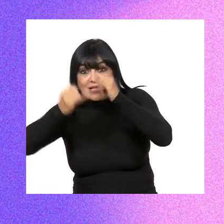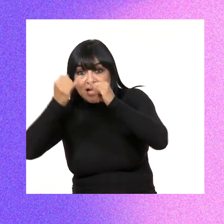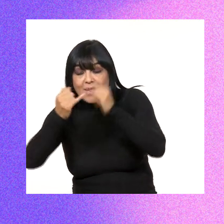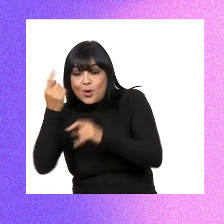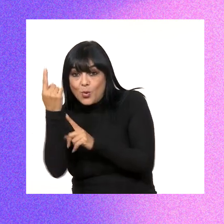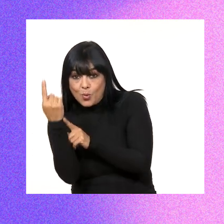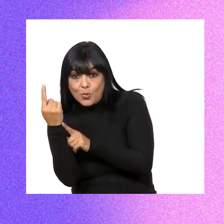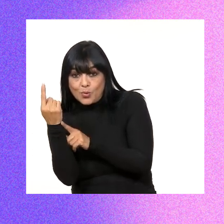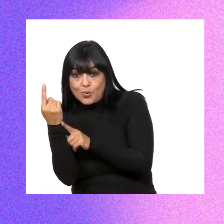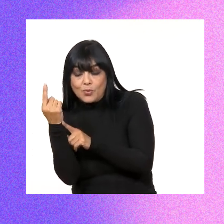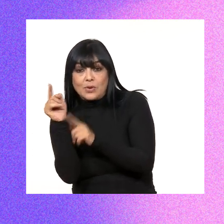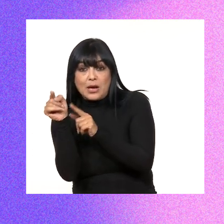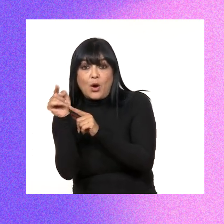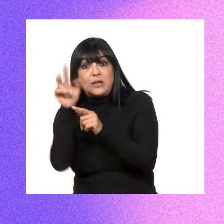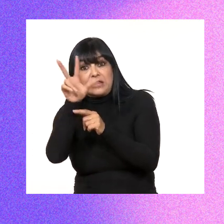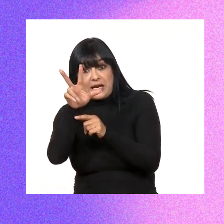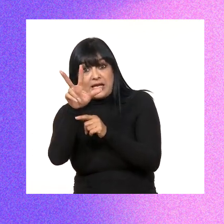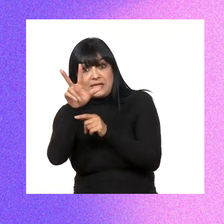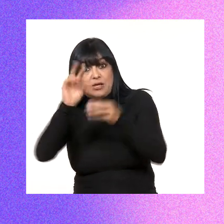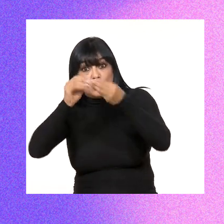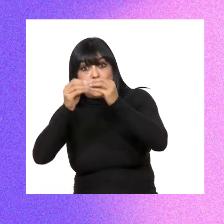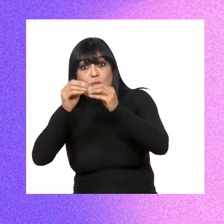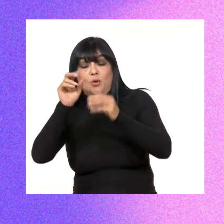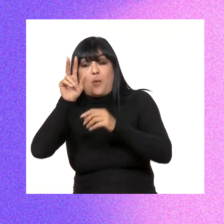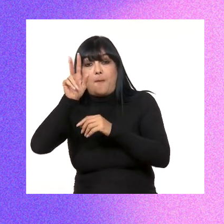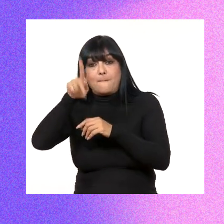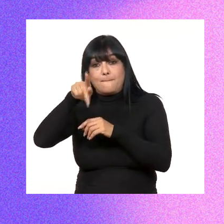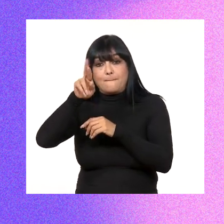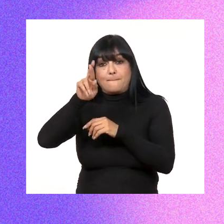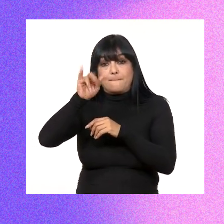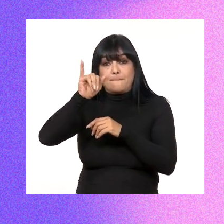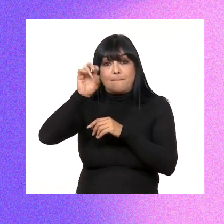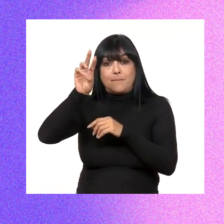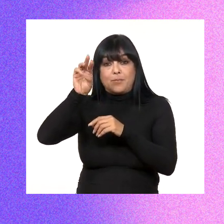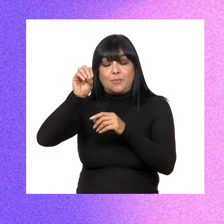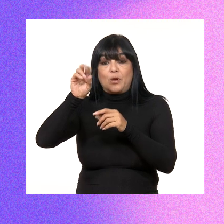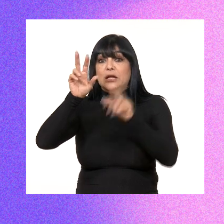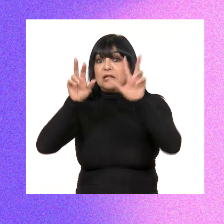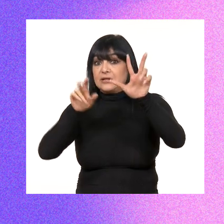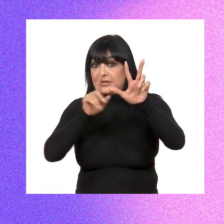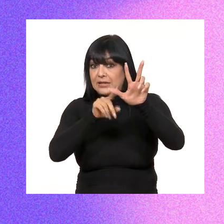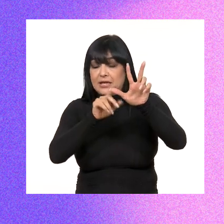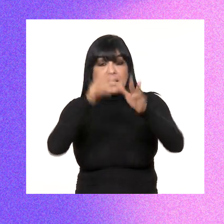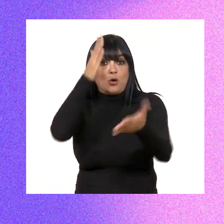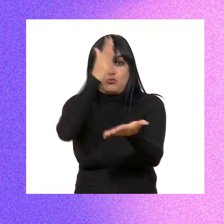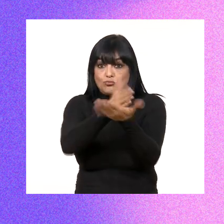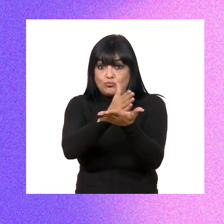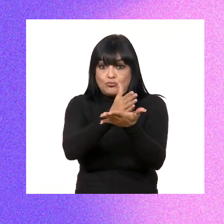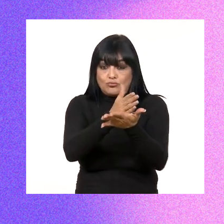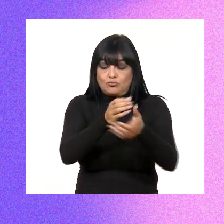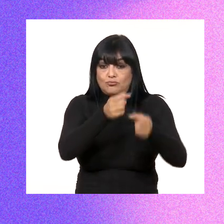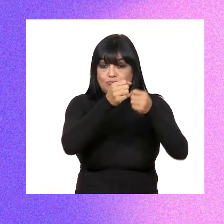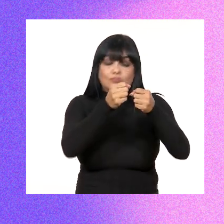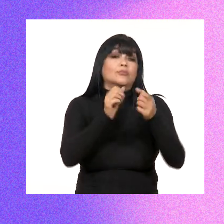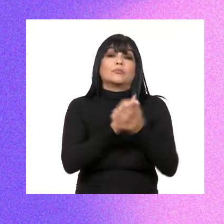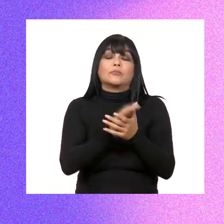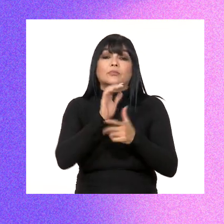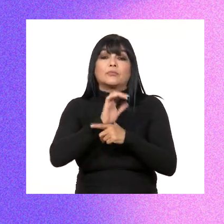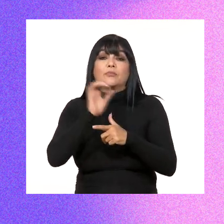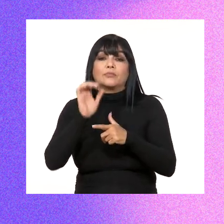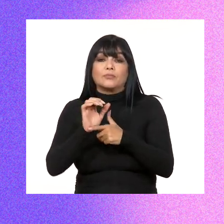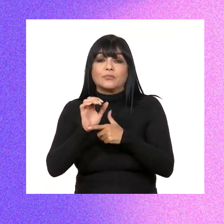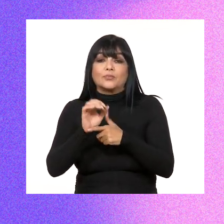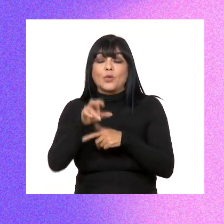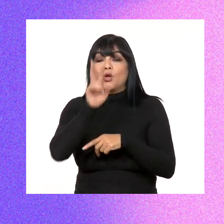final obtenido, en este caso 3, es un número primo, por lo que se detiene el proceso de descomposición.